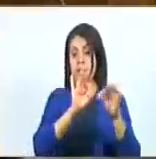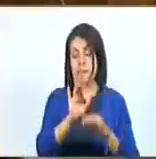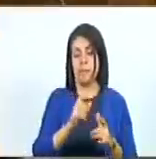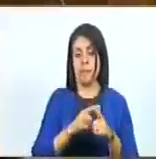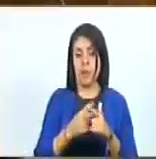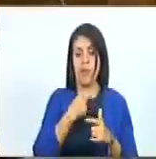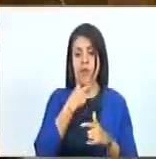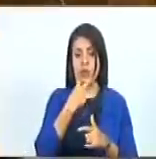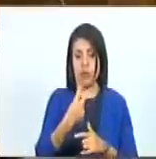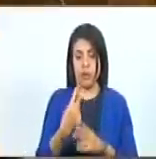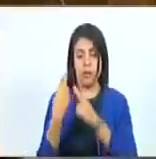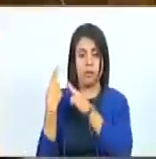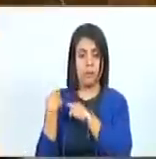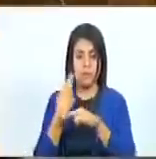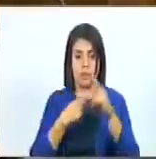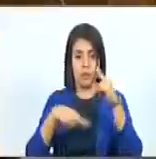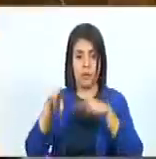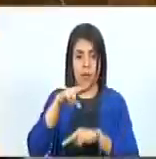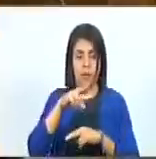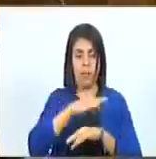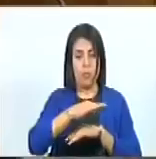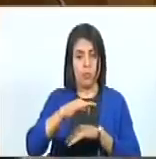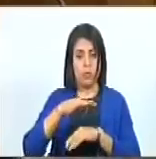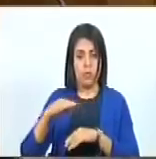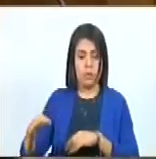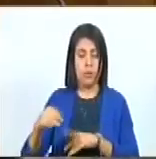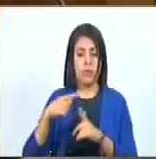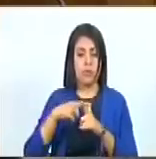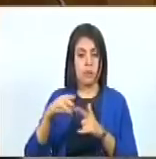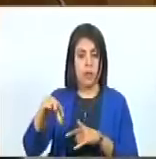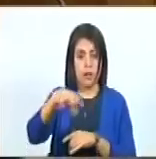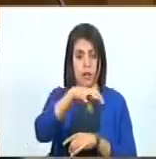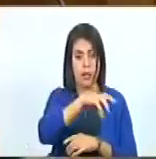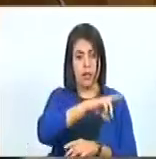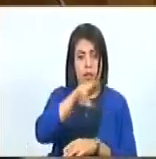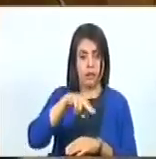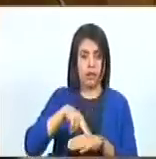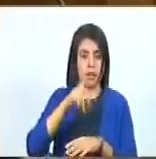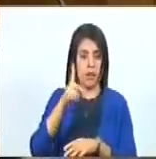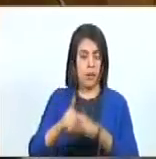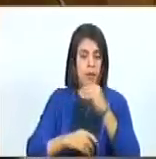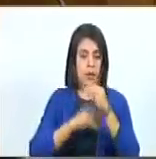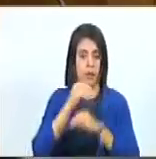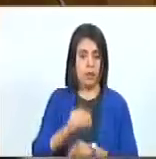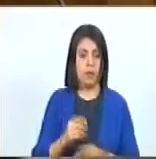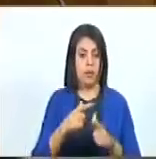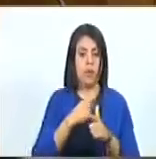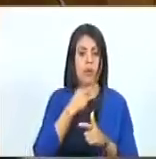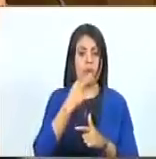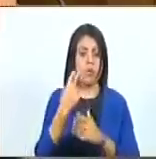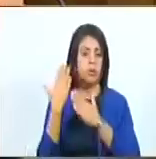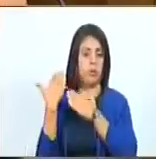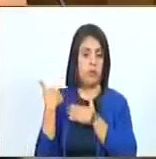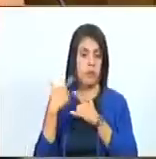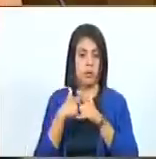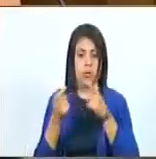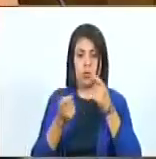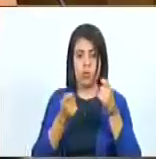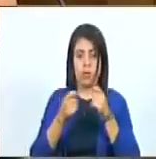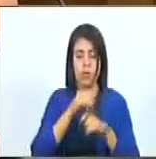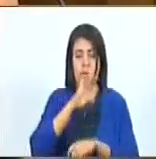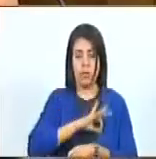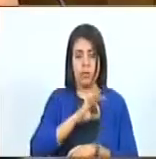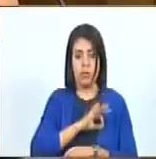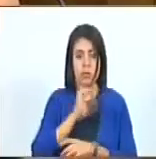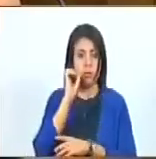vocerías de los niveles municipal, estadal y nacional, deben derivarse de las vocerías de las unidades de Contraloría Social